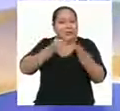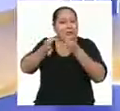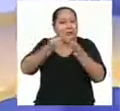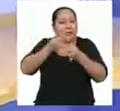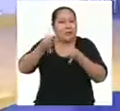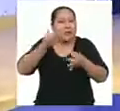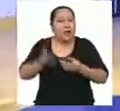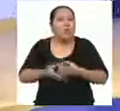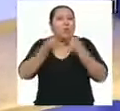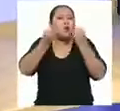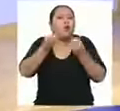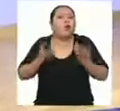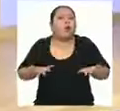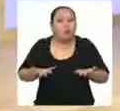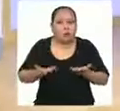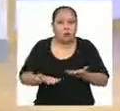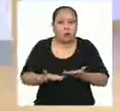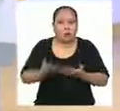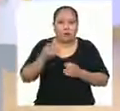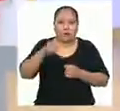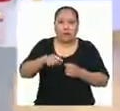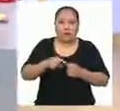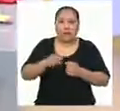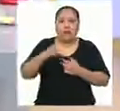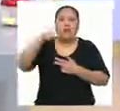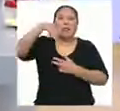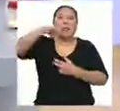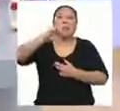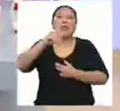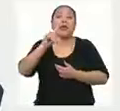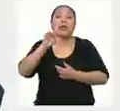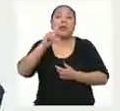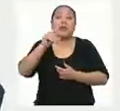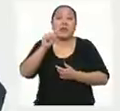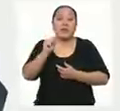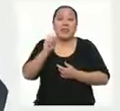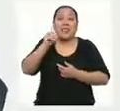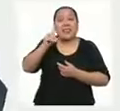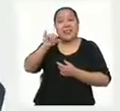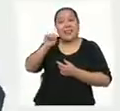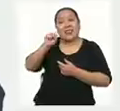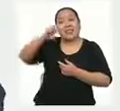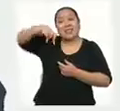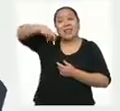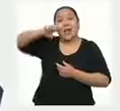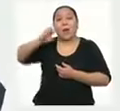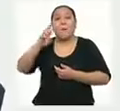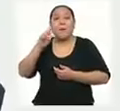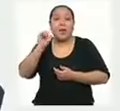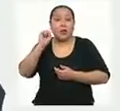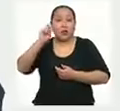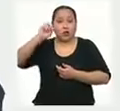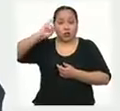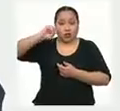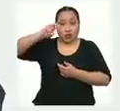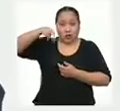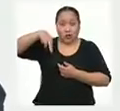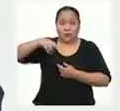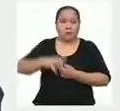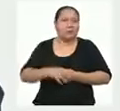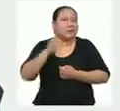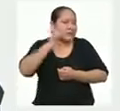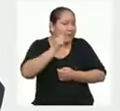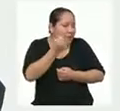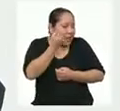explicando cómo funcionan las medidas de dispersión. Sí, para entenderlo mejor, te voy a